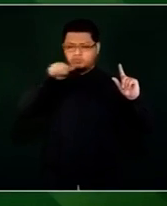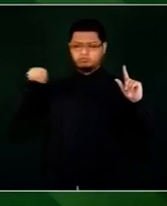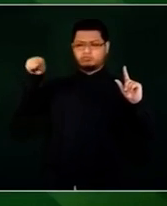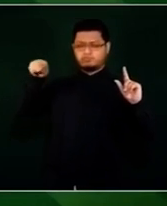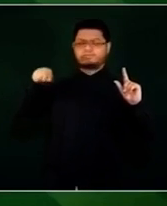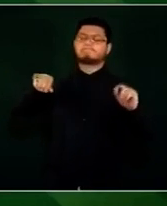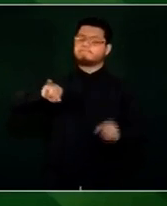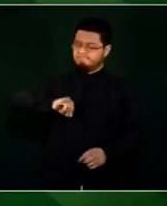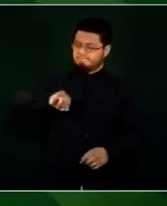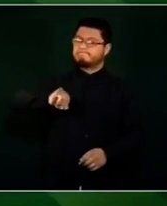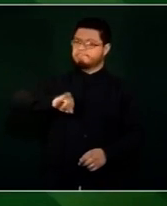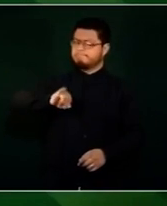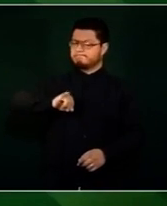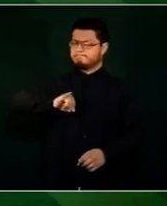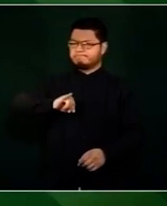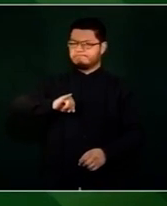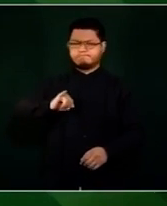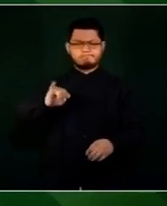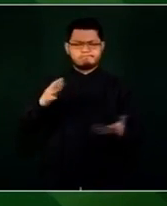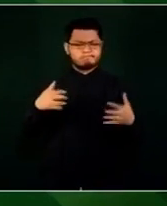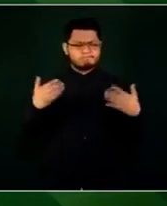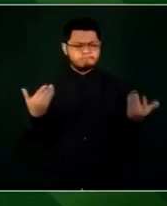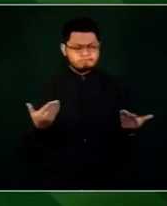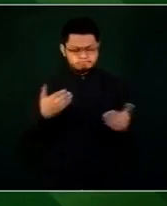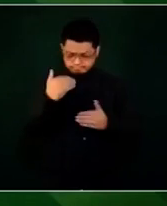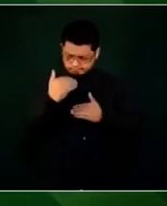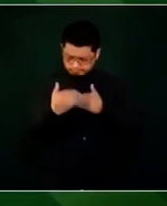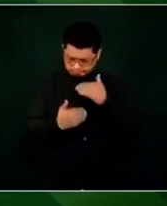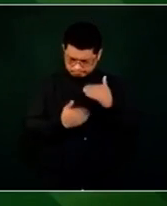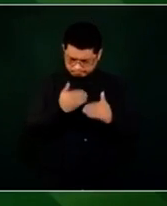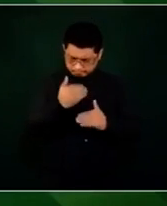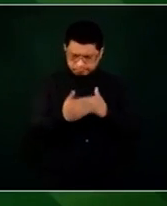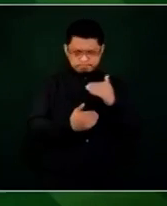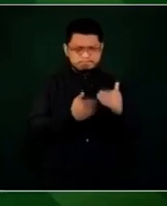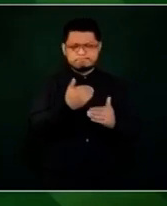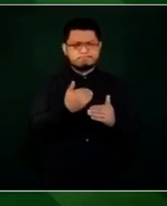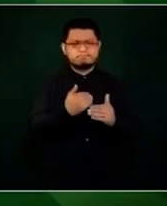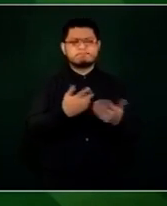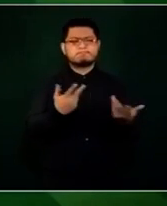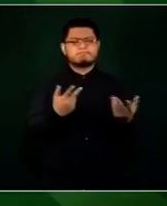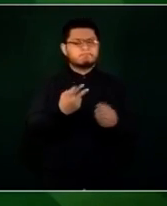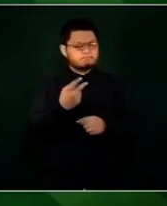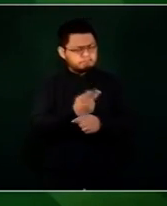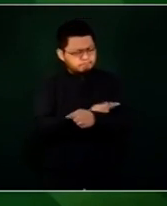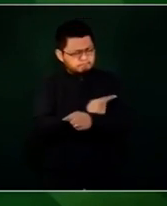cómo han conseguido serenar,